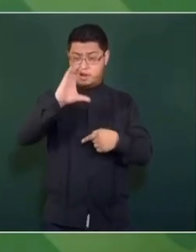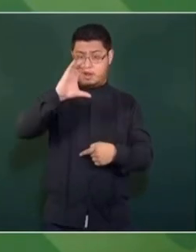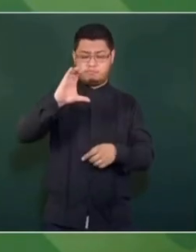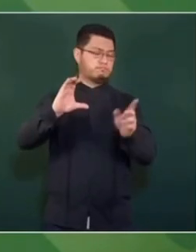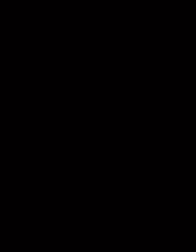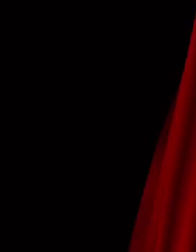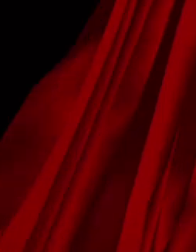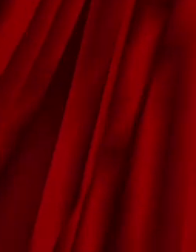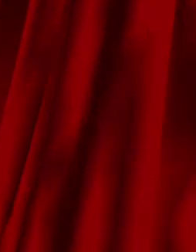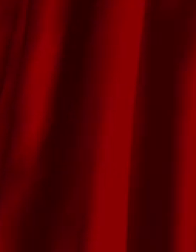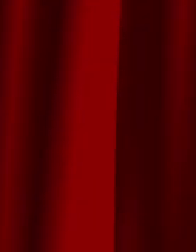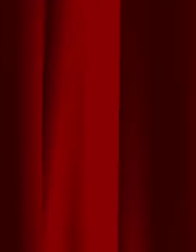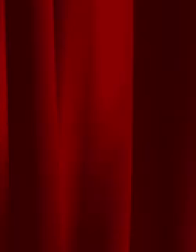gasolinas.